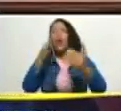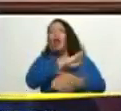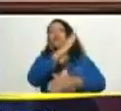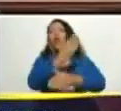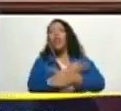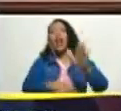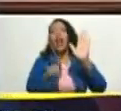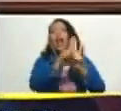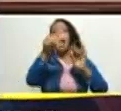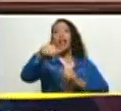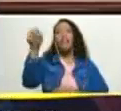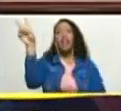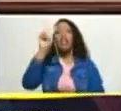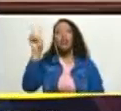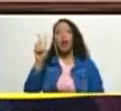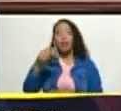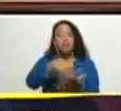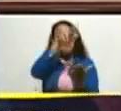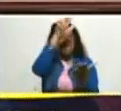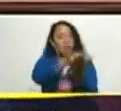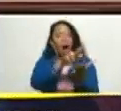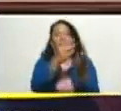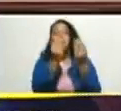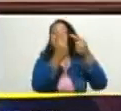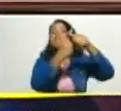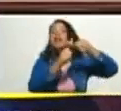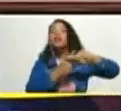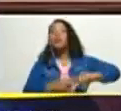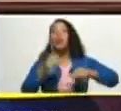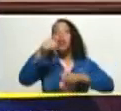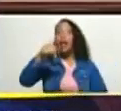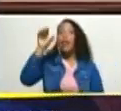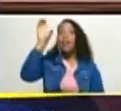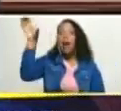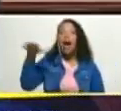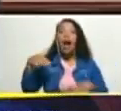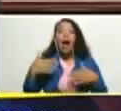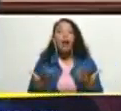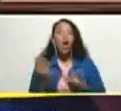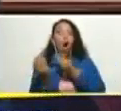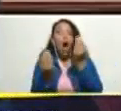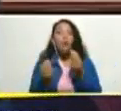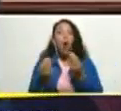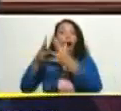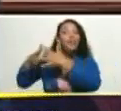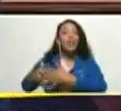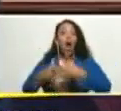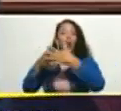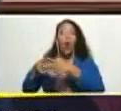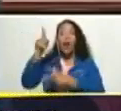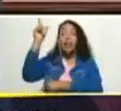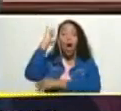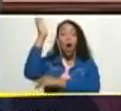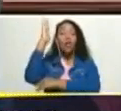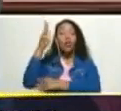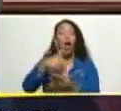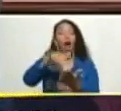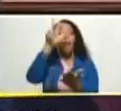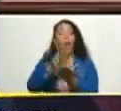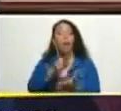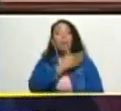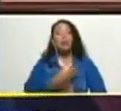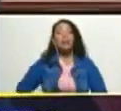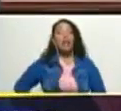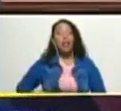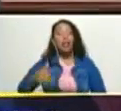en Venezuela que aprueba el presupuesto de la nación como en Estados Unidos el Congreso aprueba el presupuesto del presidente